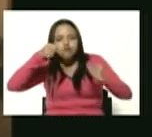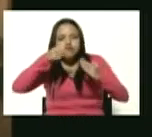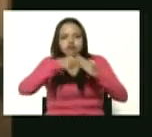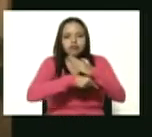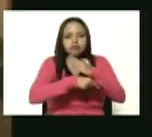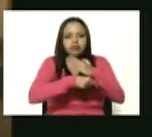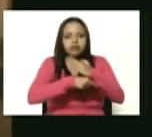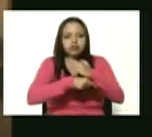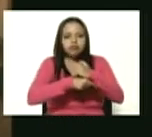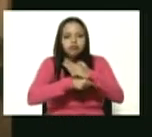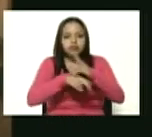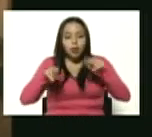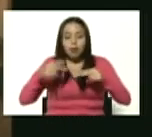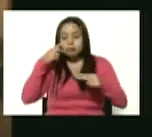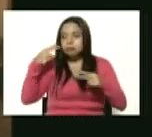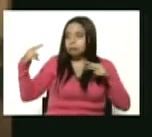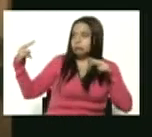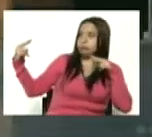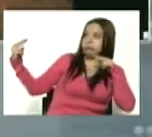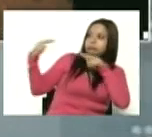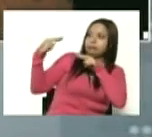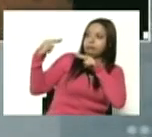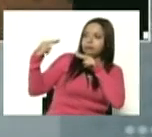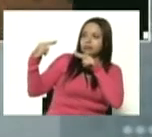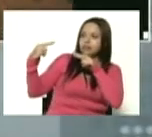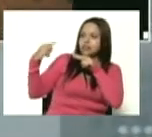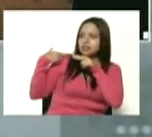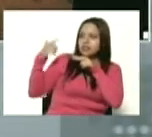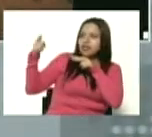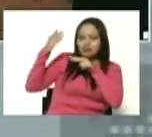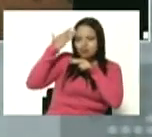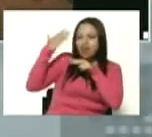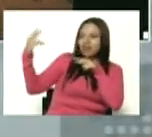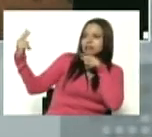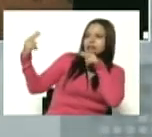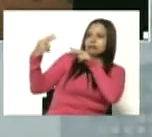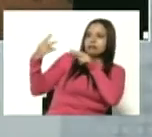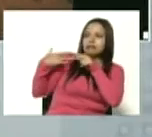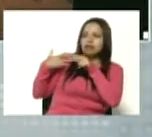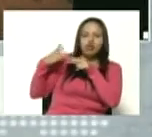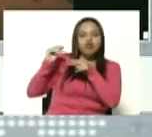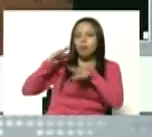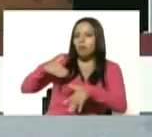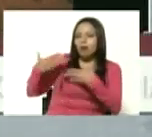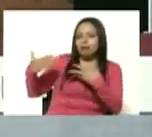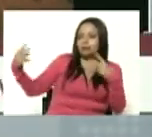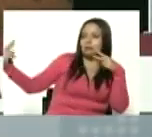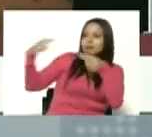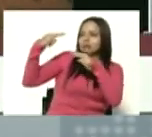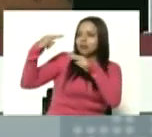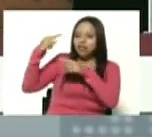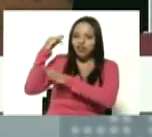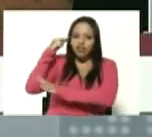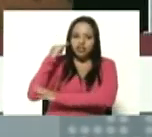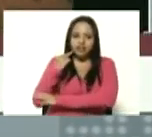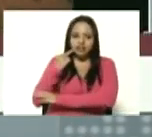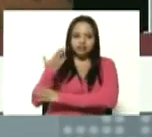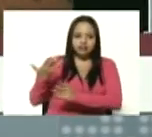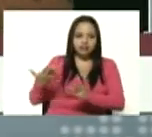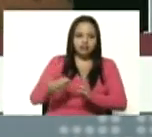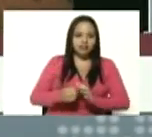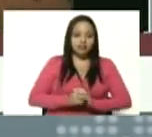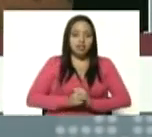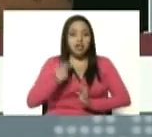escrutándolo señalándolo del mal que le estaban haciendo a la patria por eso lo quitaron no soportaban la mirada de Bolívar y con